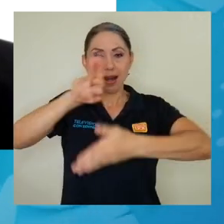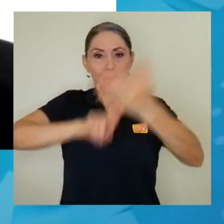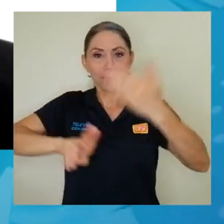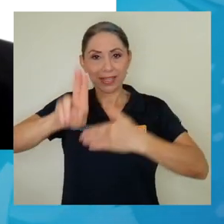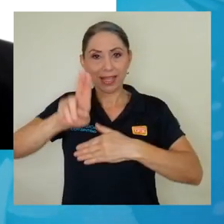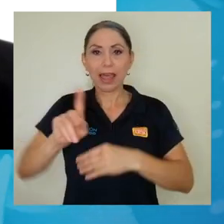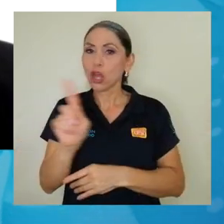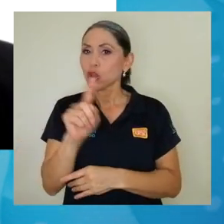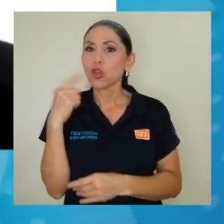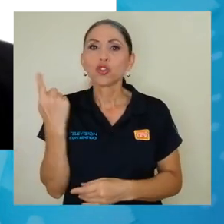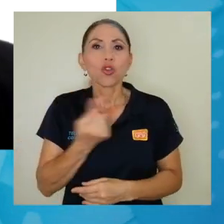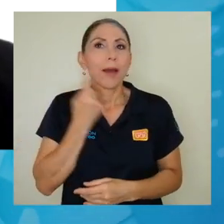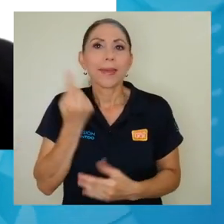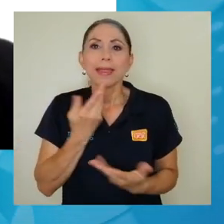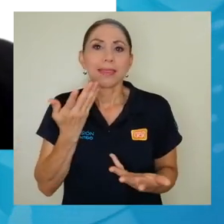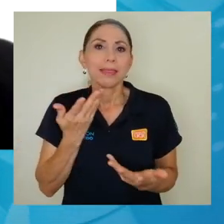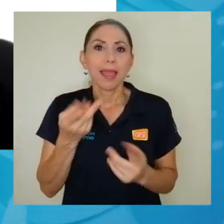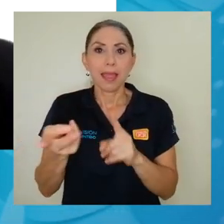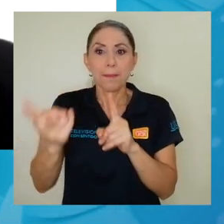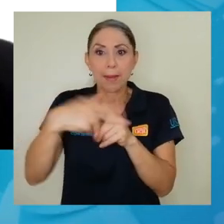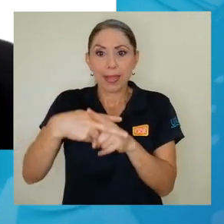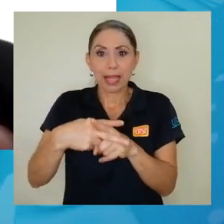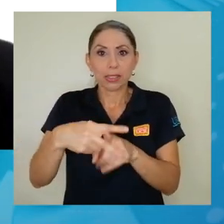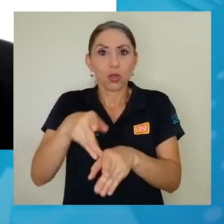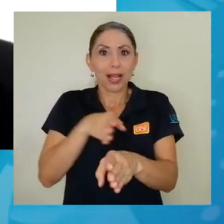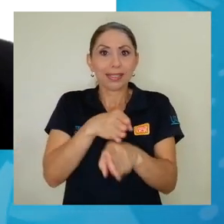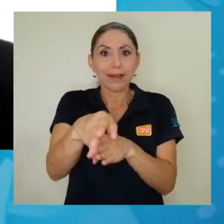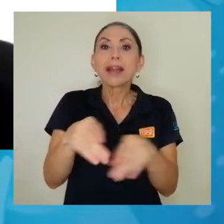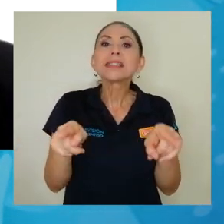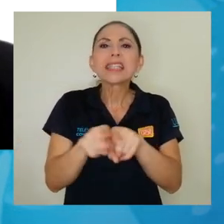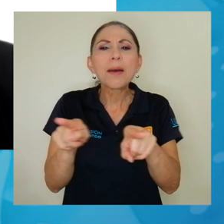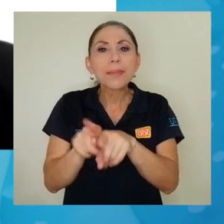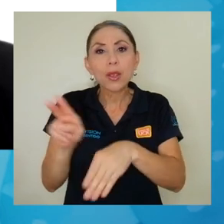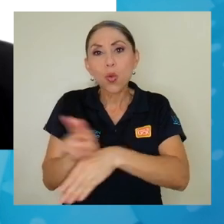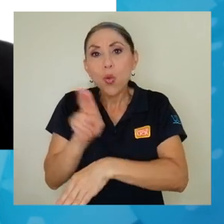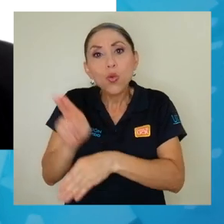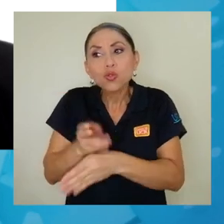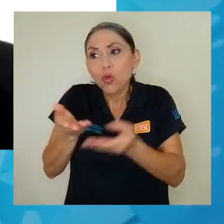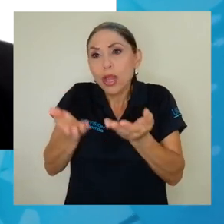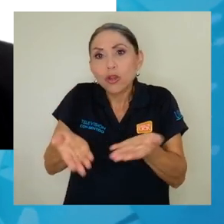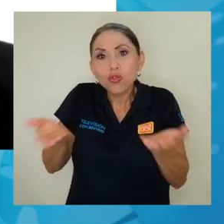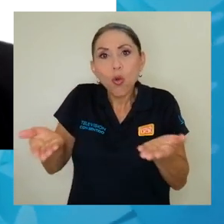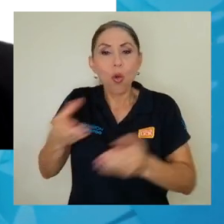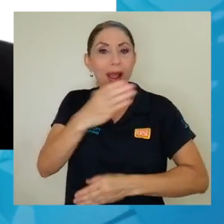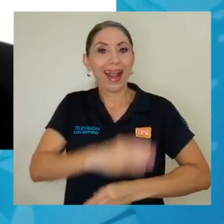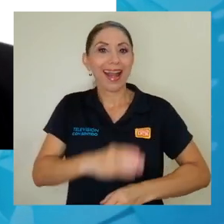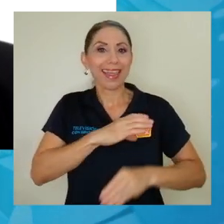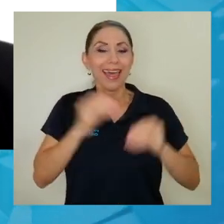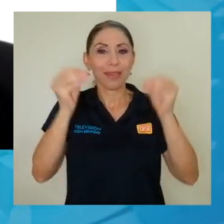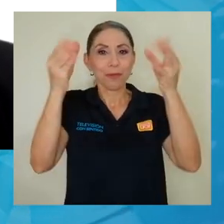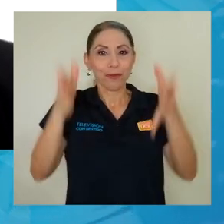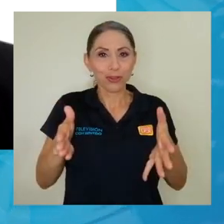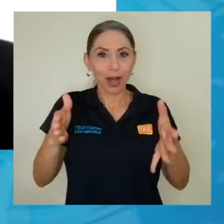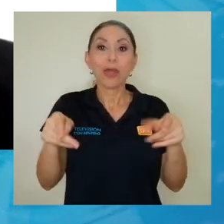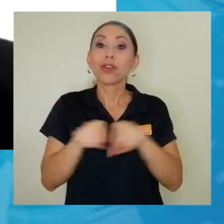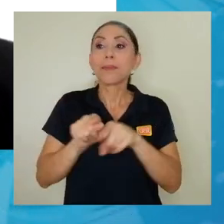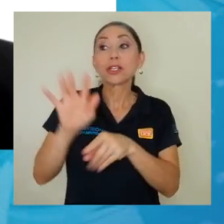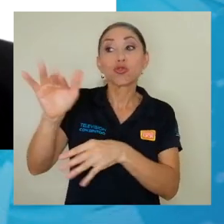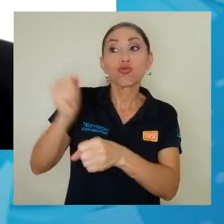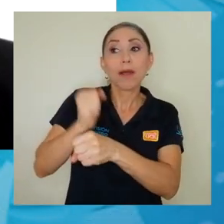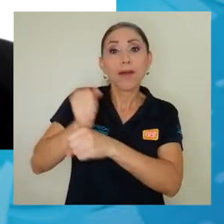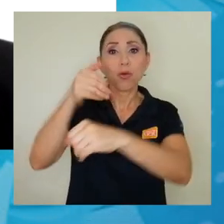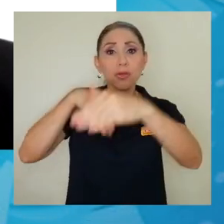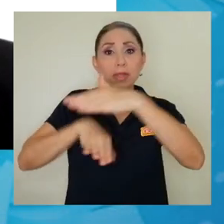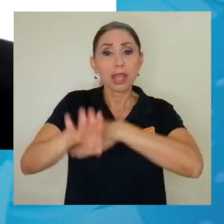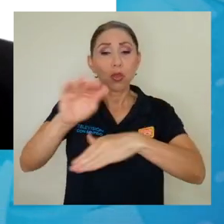en la implementación de las carreras, sino también en el uso de los recursos, en la calidad del profesorado y en su desempeño en las